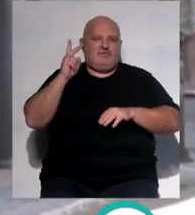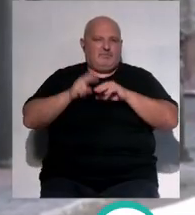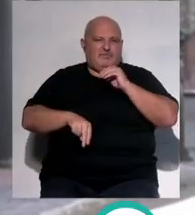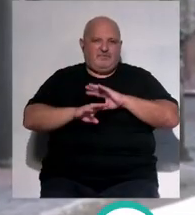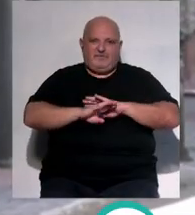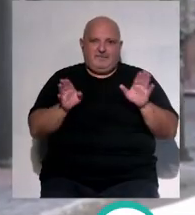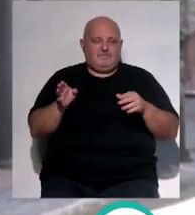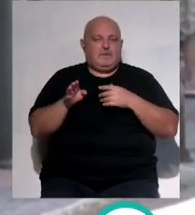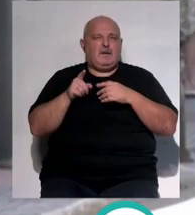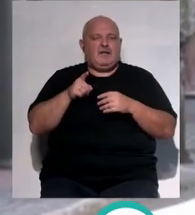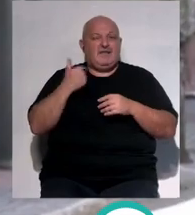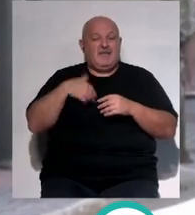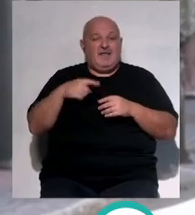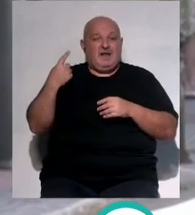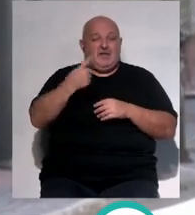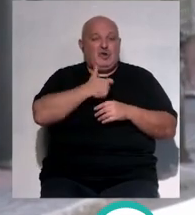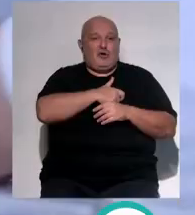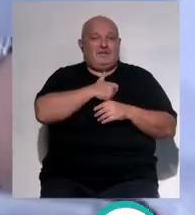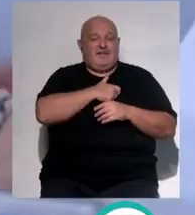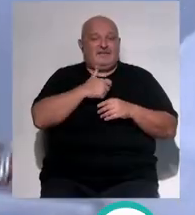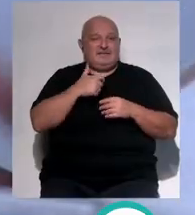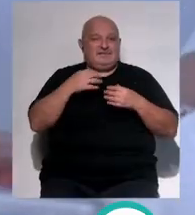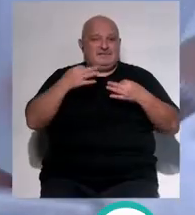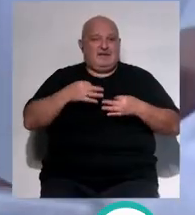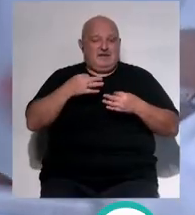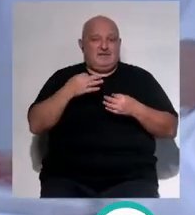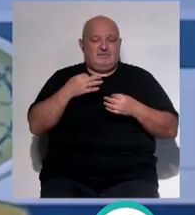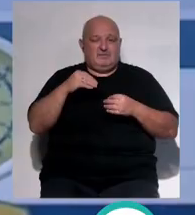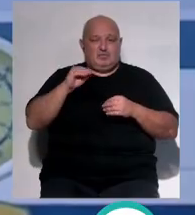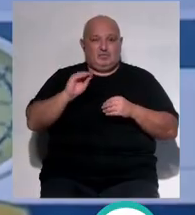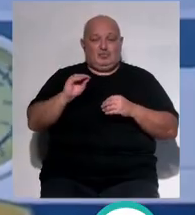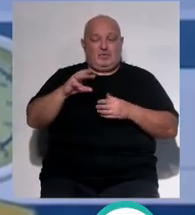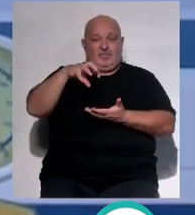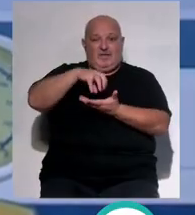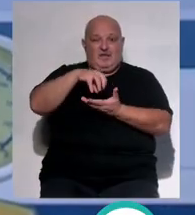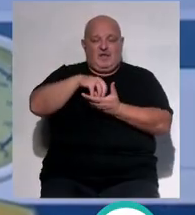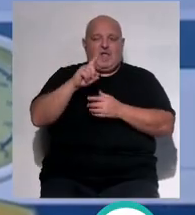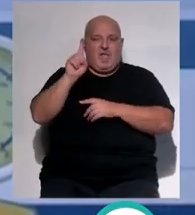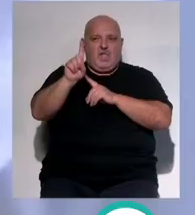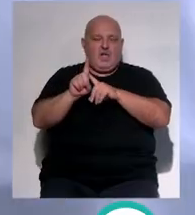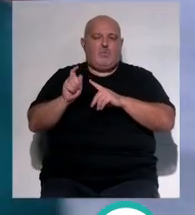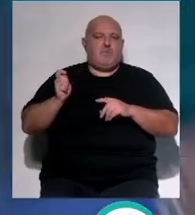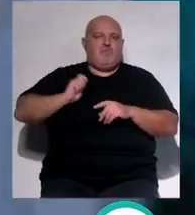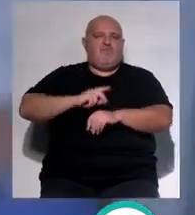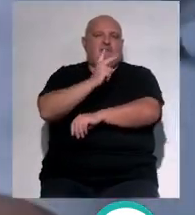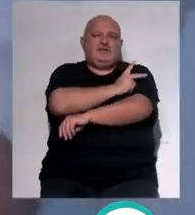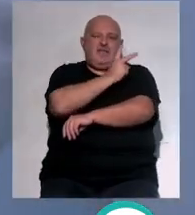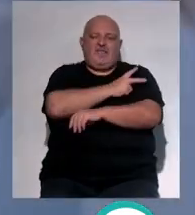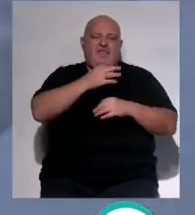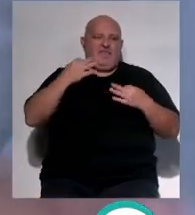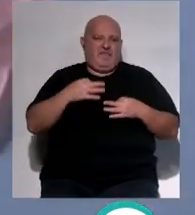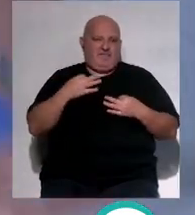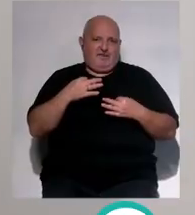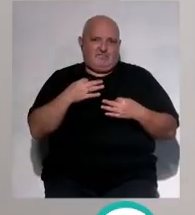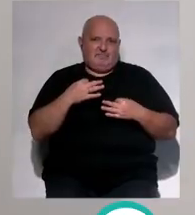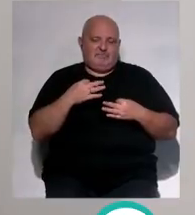lacra solicitamos en todos los comités de seguridad y salud que se celebran en nuestro distrito sanitario la presencia de profesionales de seguridad en los centros